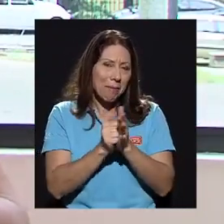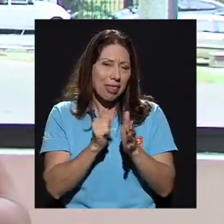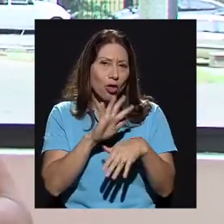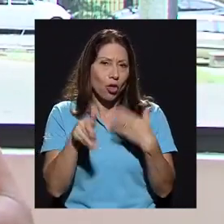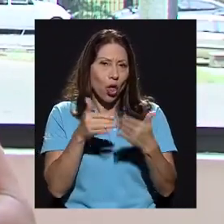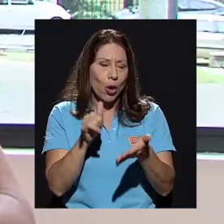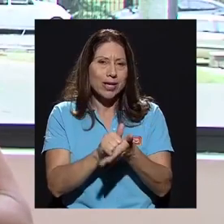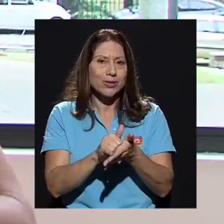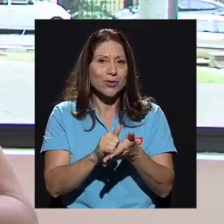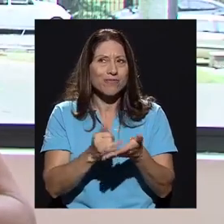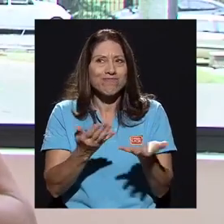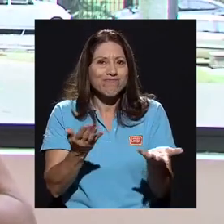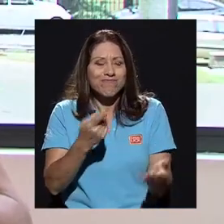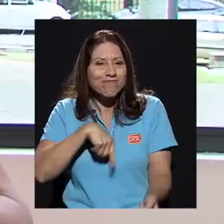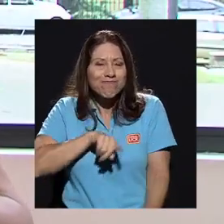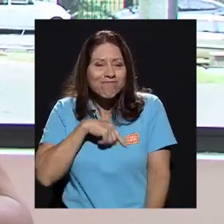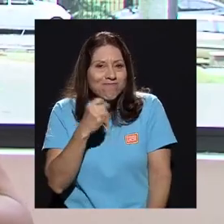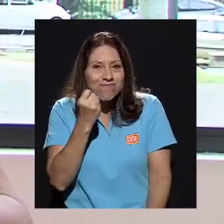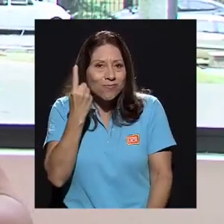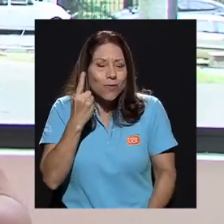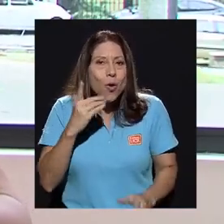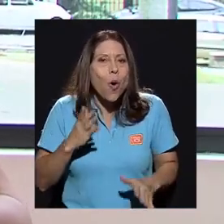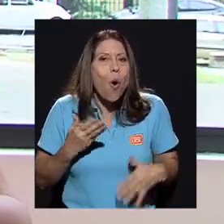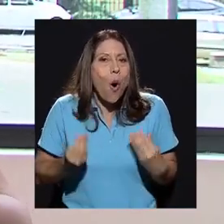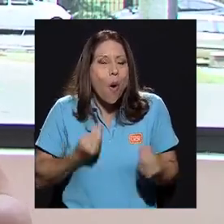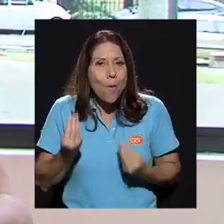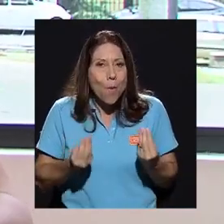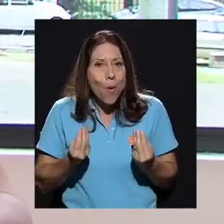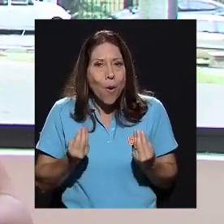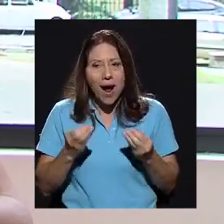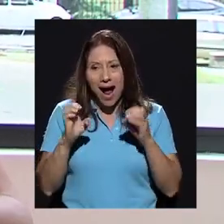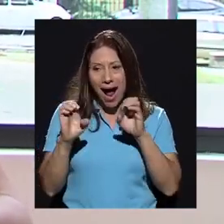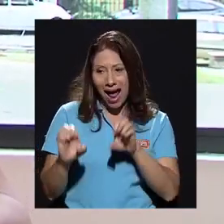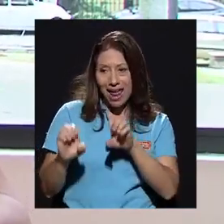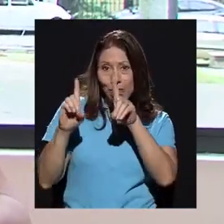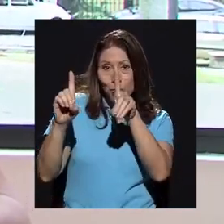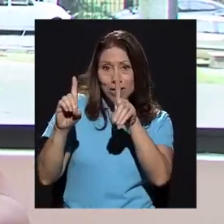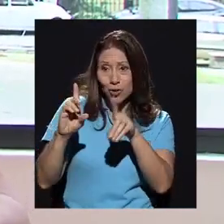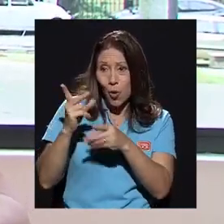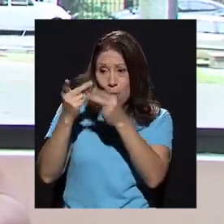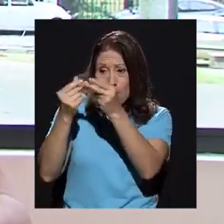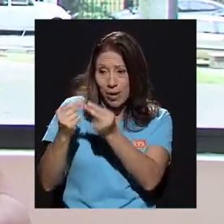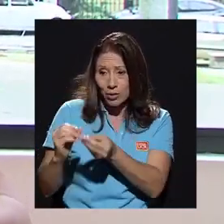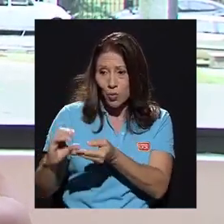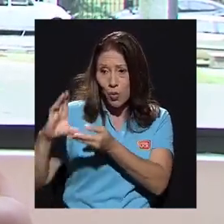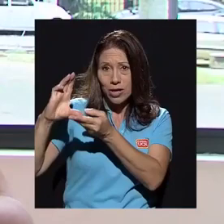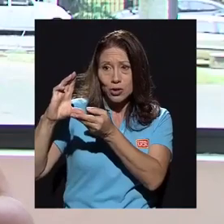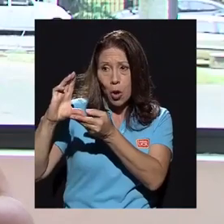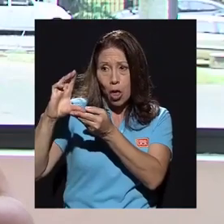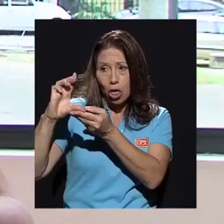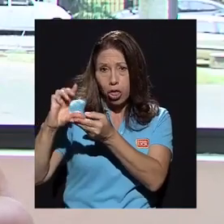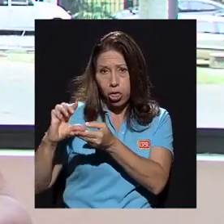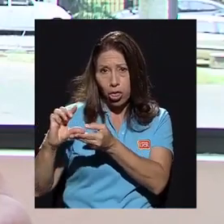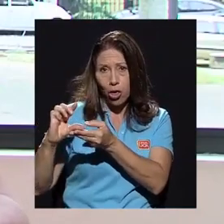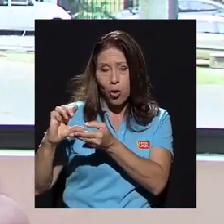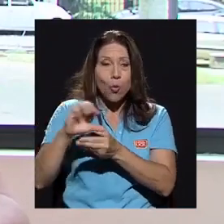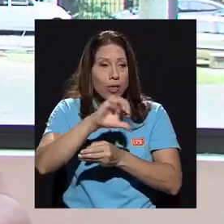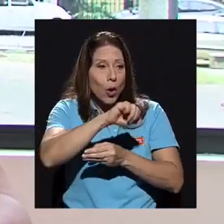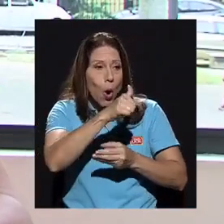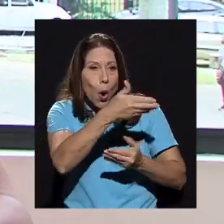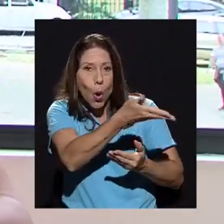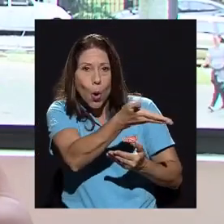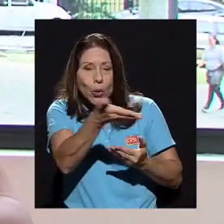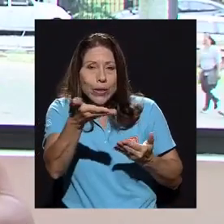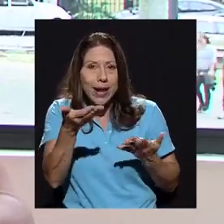ver que no entendemos, no entendemos cómo a la educación se le está cortando un presupuesto cuando hay otras